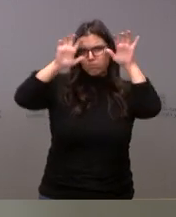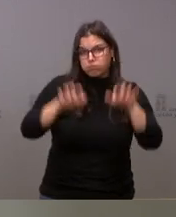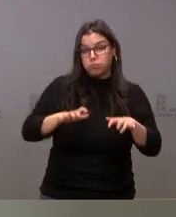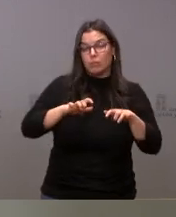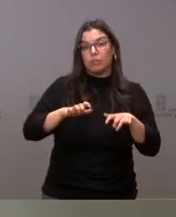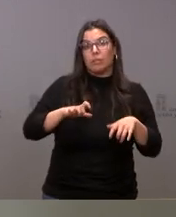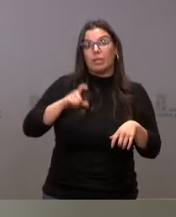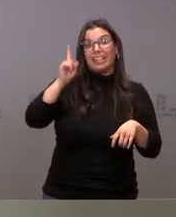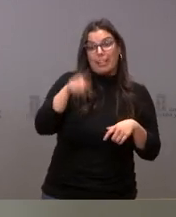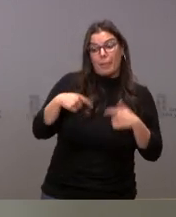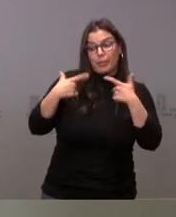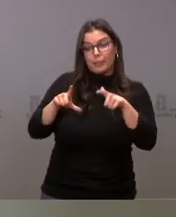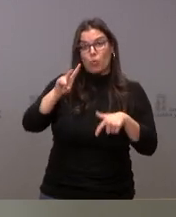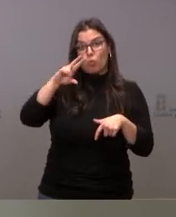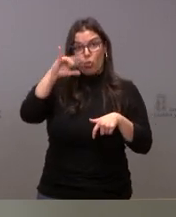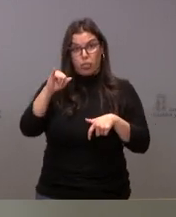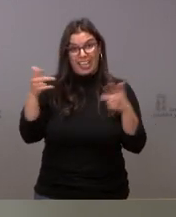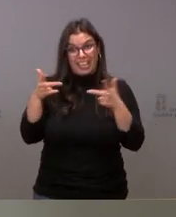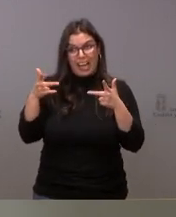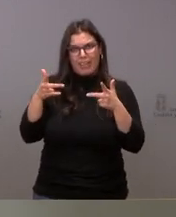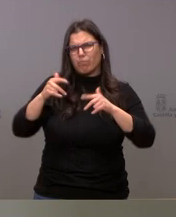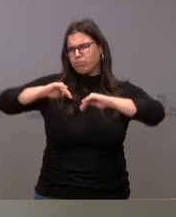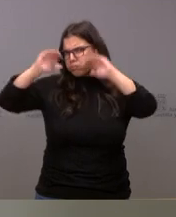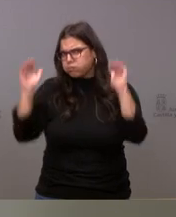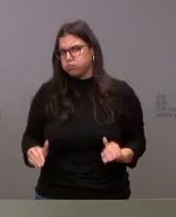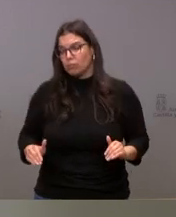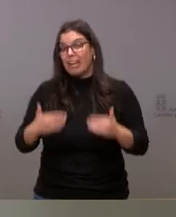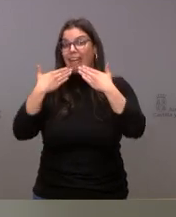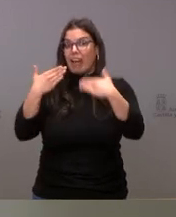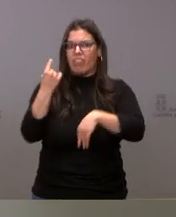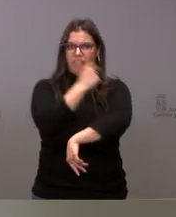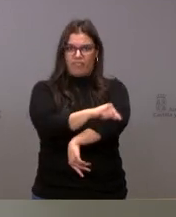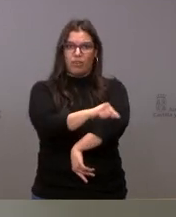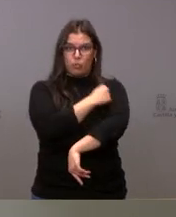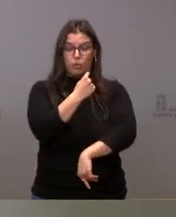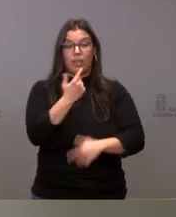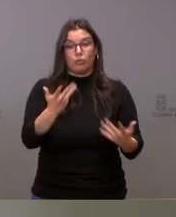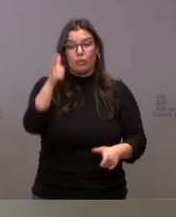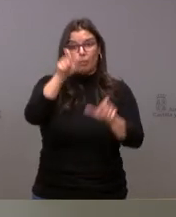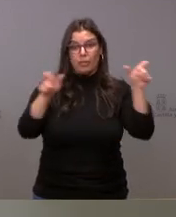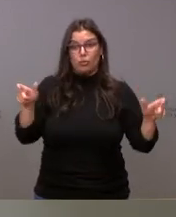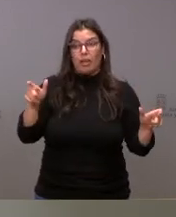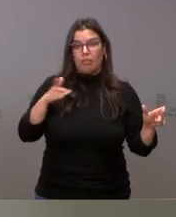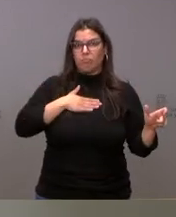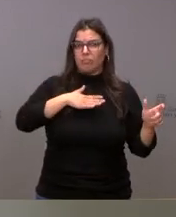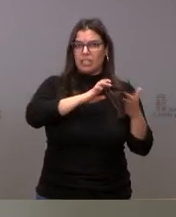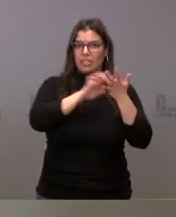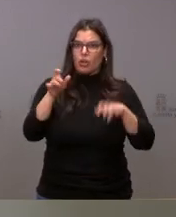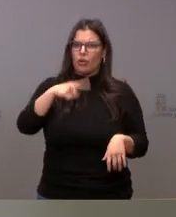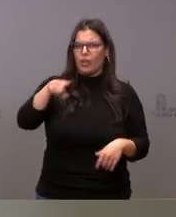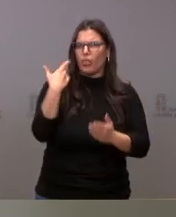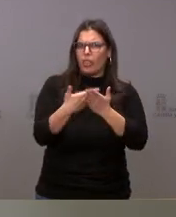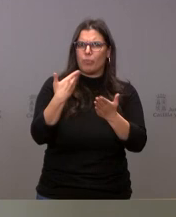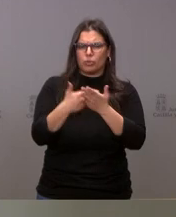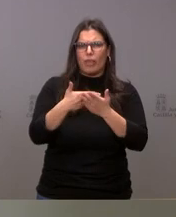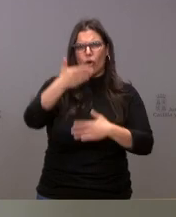ingreso en unidades de cuidados intensivos y, por lo tanto, yo creo que la población de Castilla y León es una población que ha demostrado